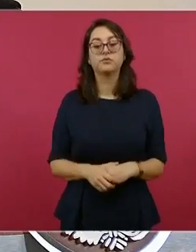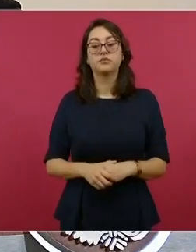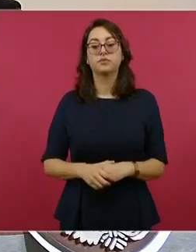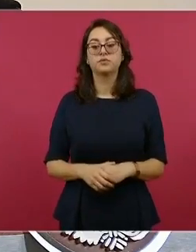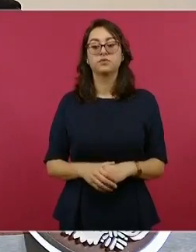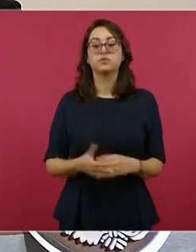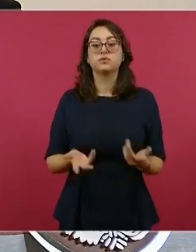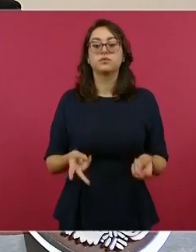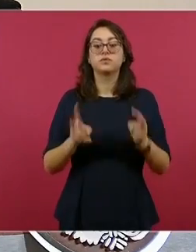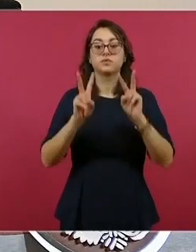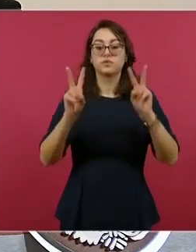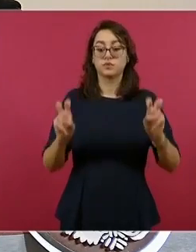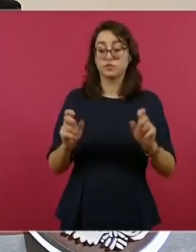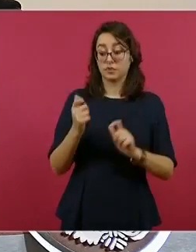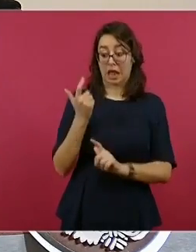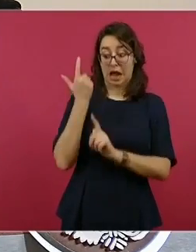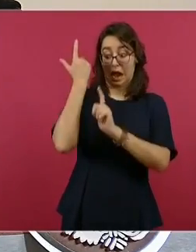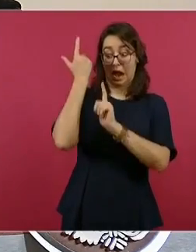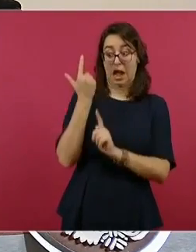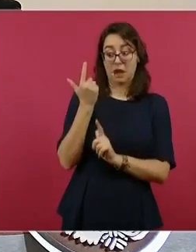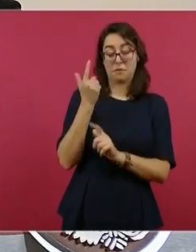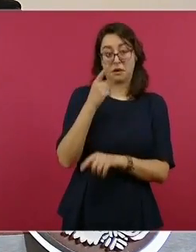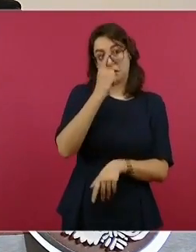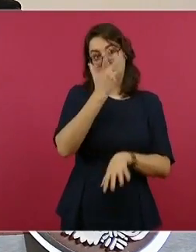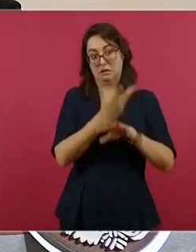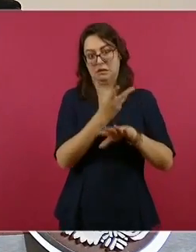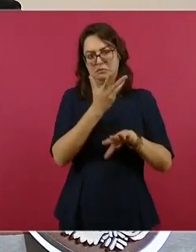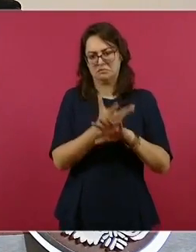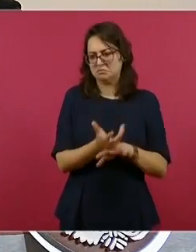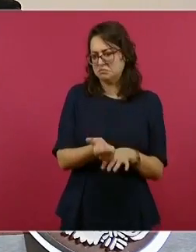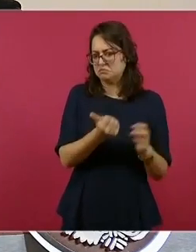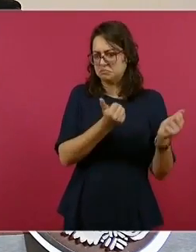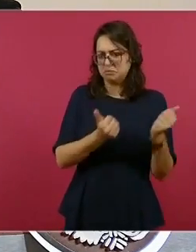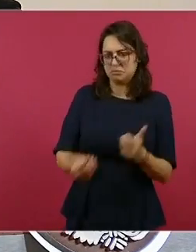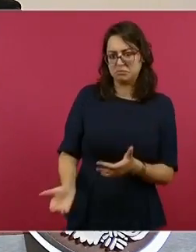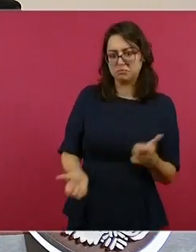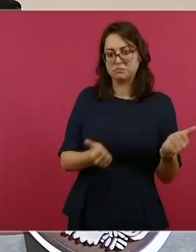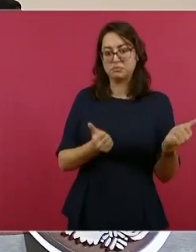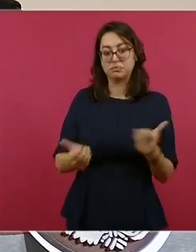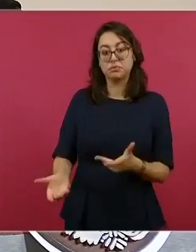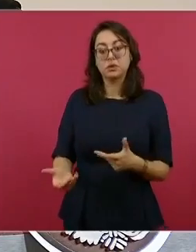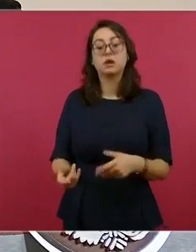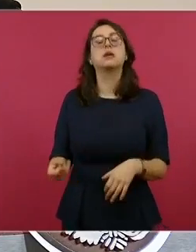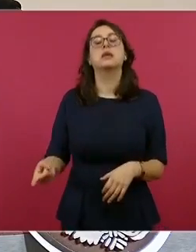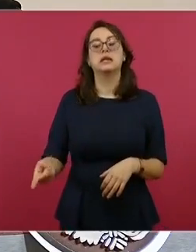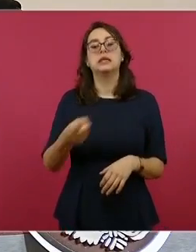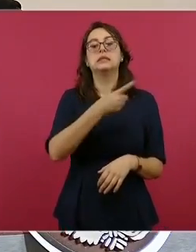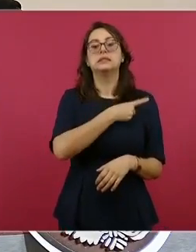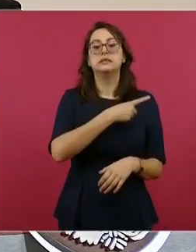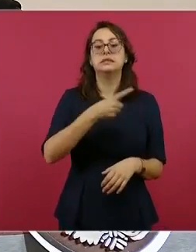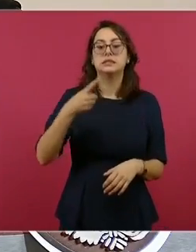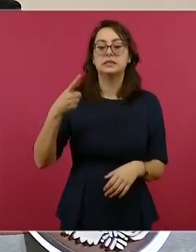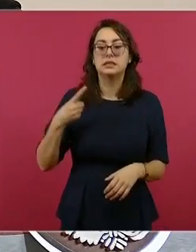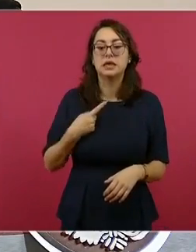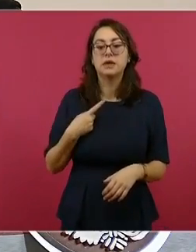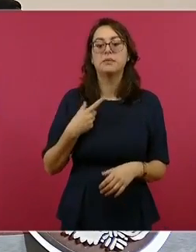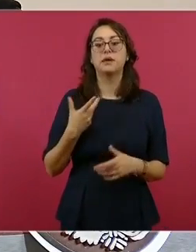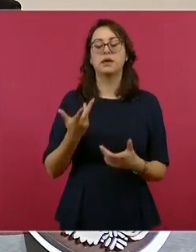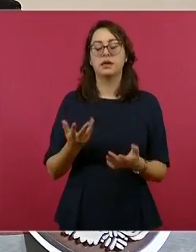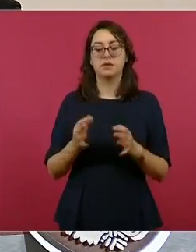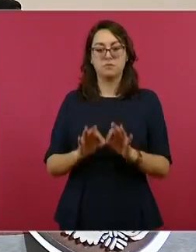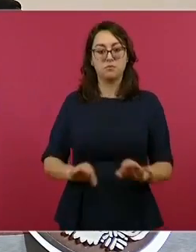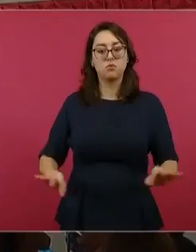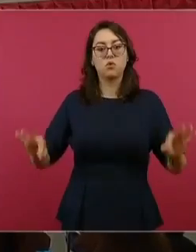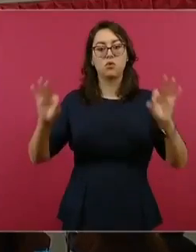México acordaron la detección electrónica de todas las armas de fuego